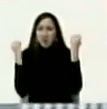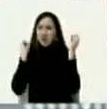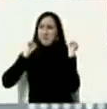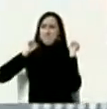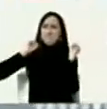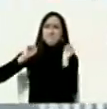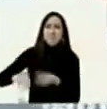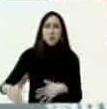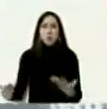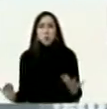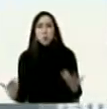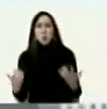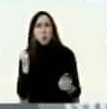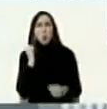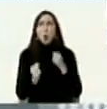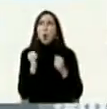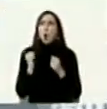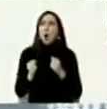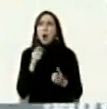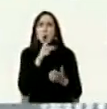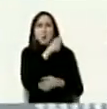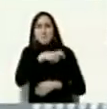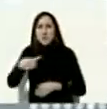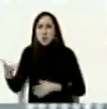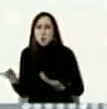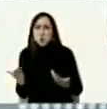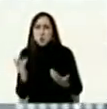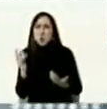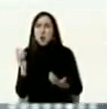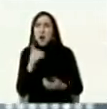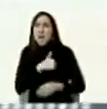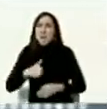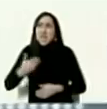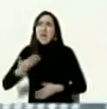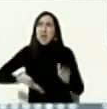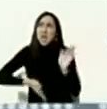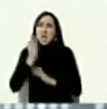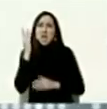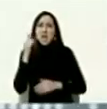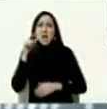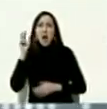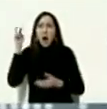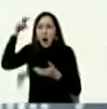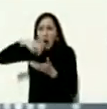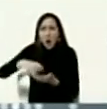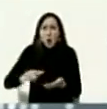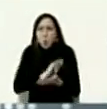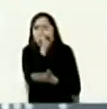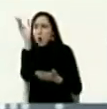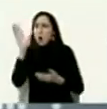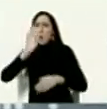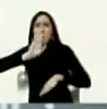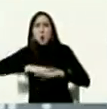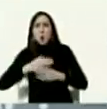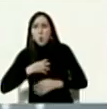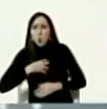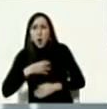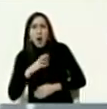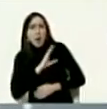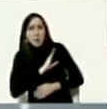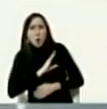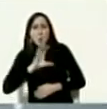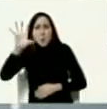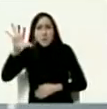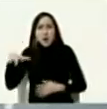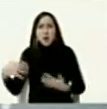después corriendo para irse en un avión desesperado de su propio país ahí está